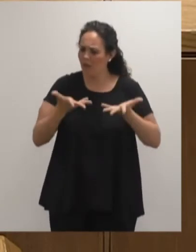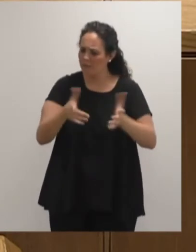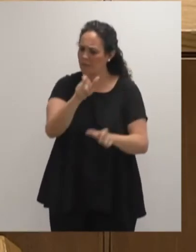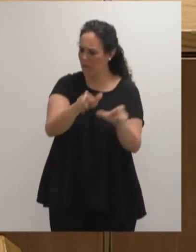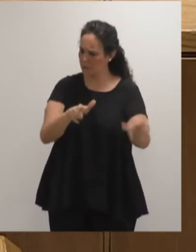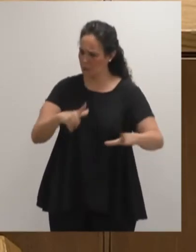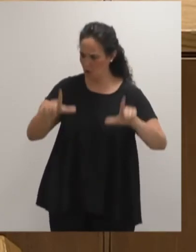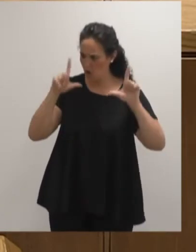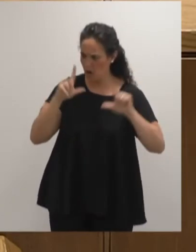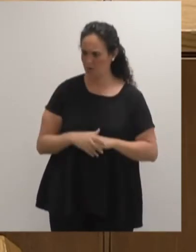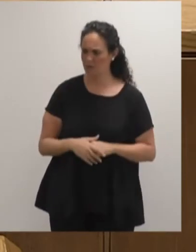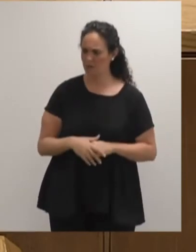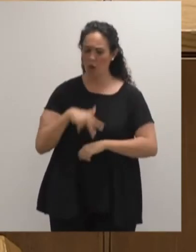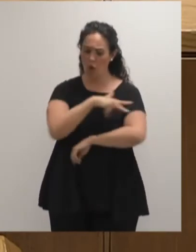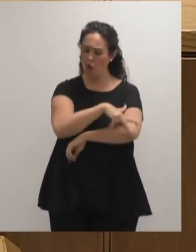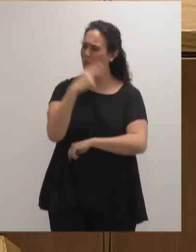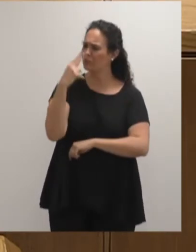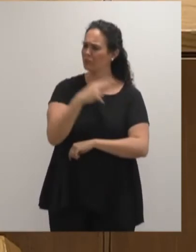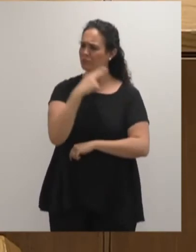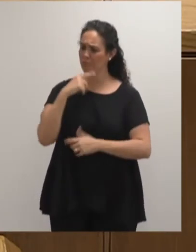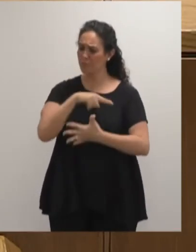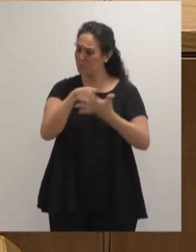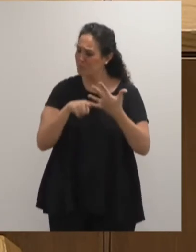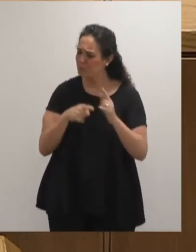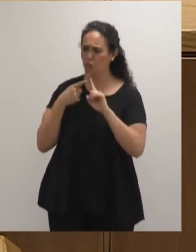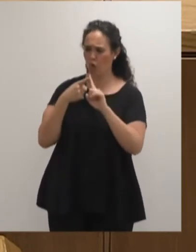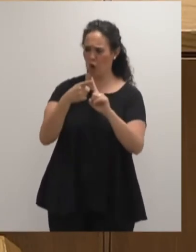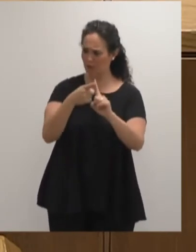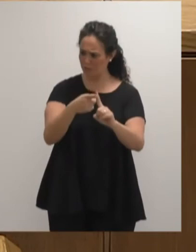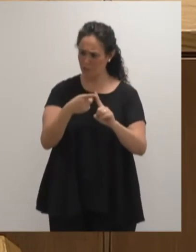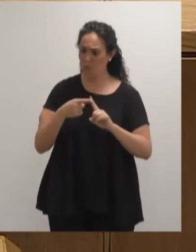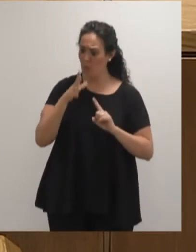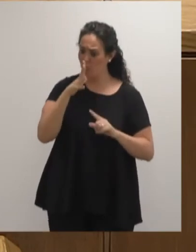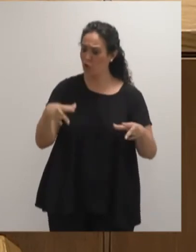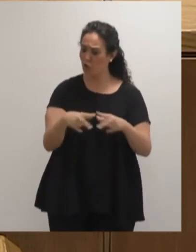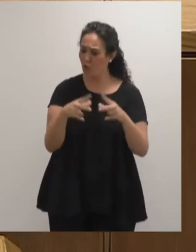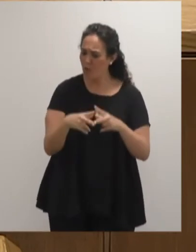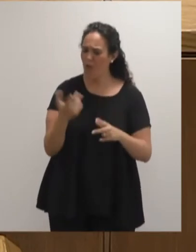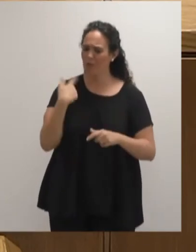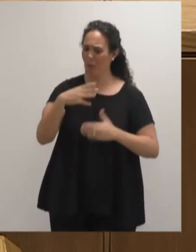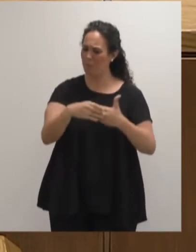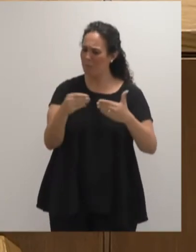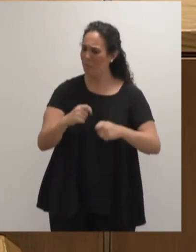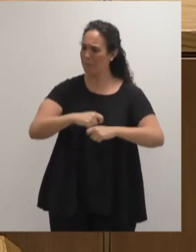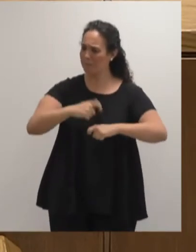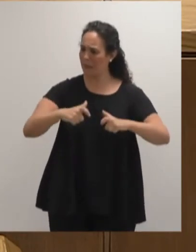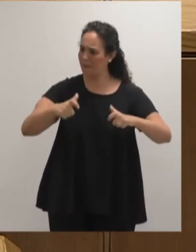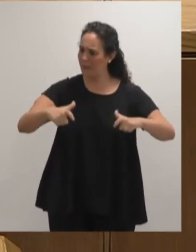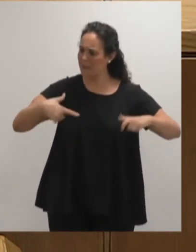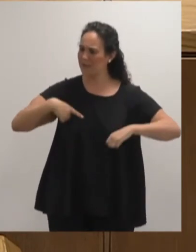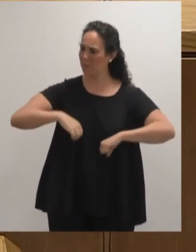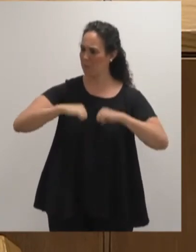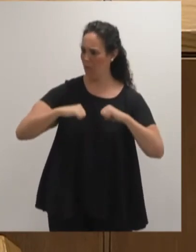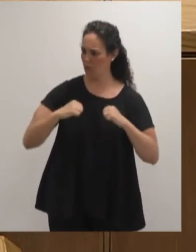El gobierno está comprometido con estos objetivos en una sociedad con cada vez más pacientes de edad avanzada y los vamos a cumplir. ¡Gracias! ¡Gracias! ¡Gracias! ¡Gracias! ¡Gracias!